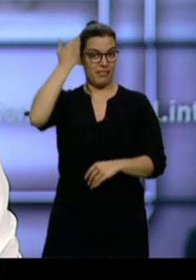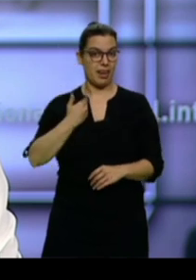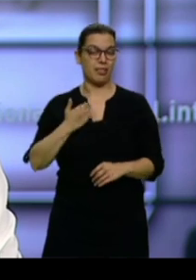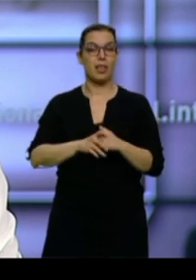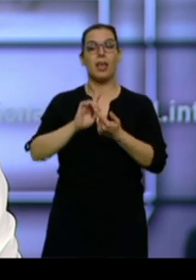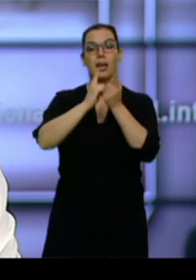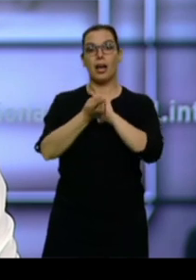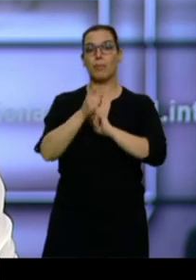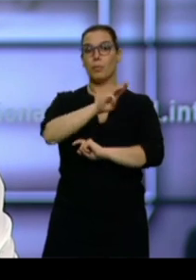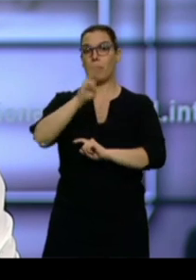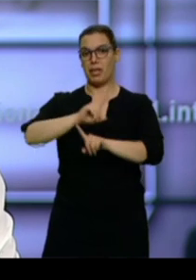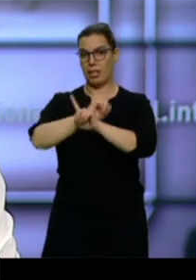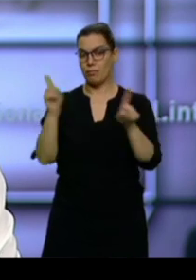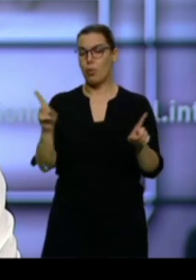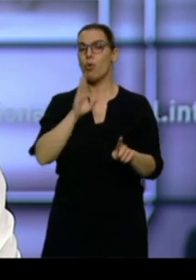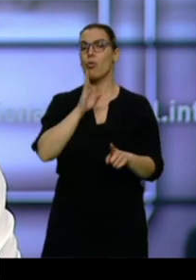Salamanca y Burgos.